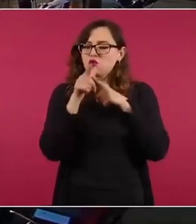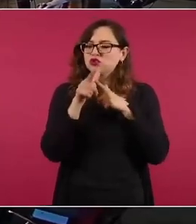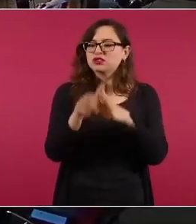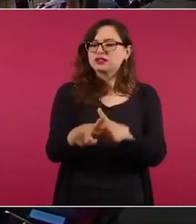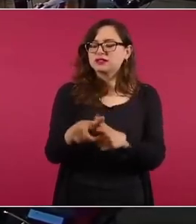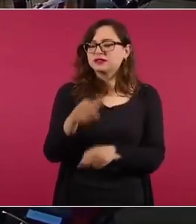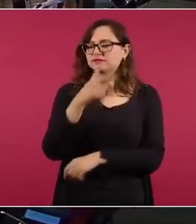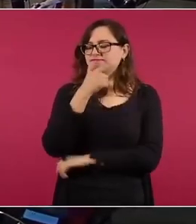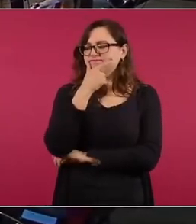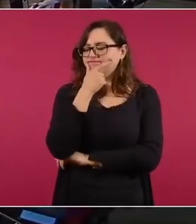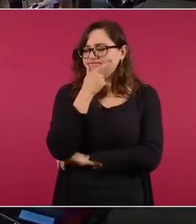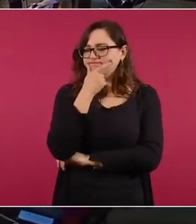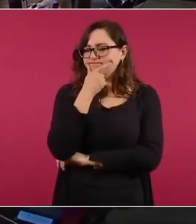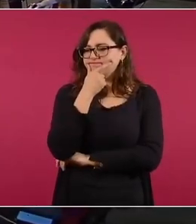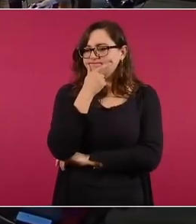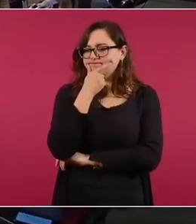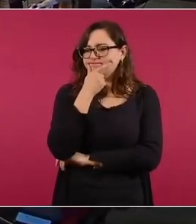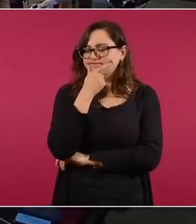se dice ahora